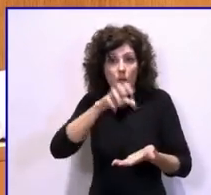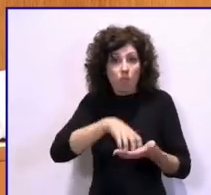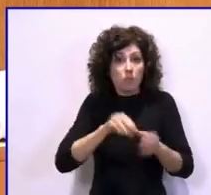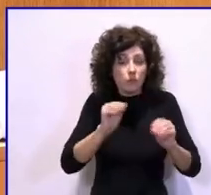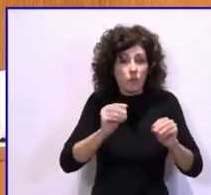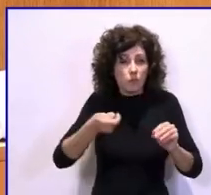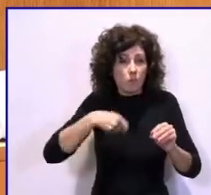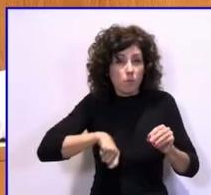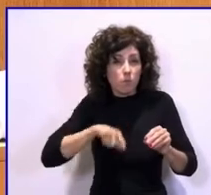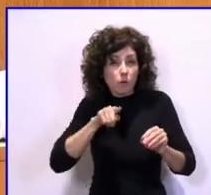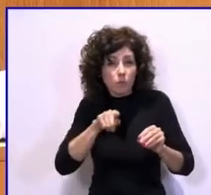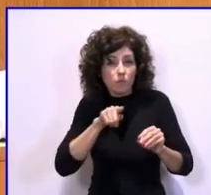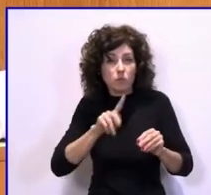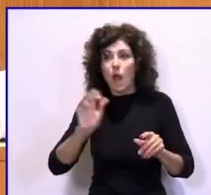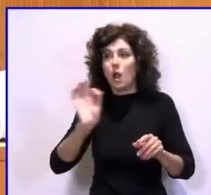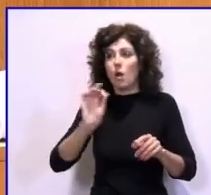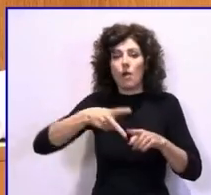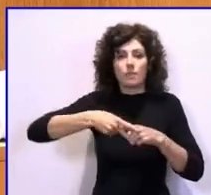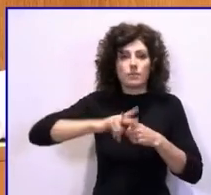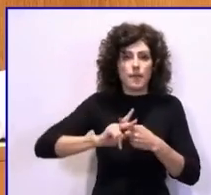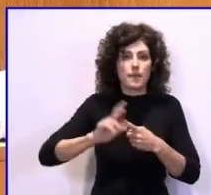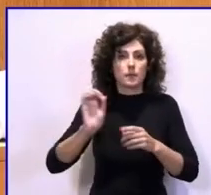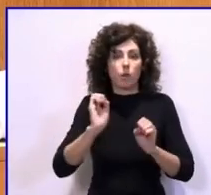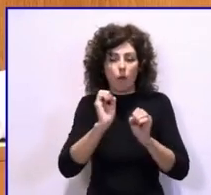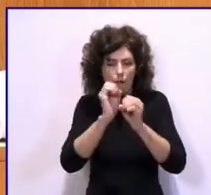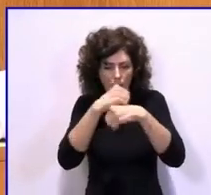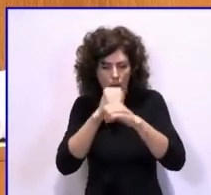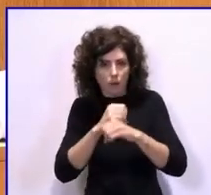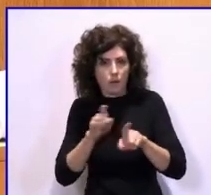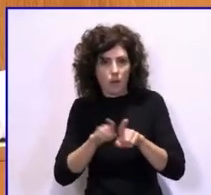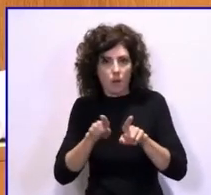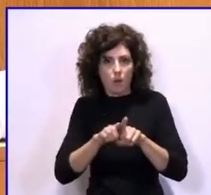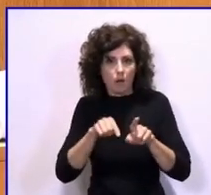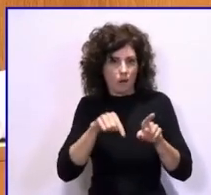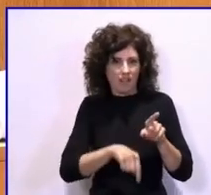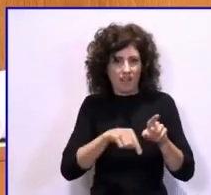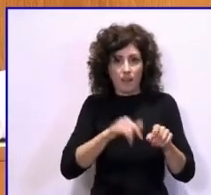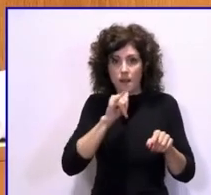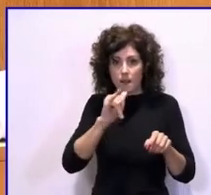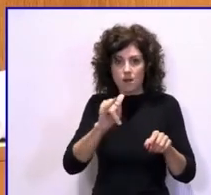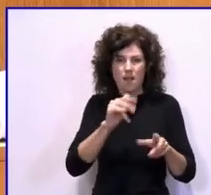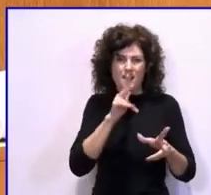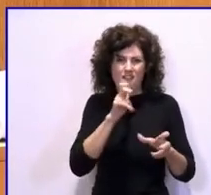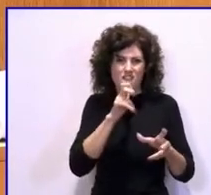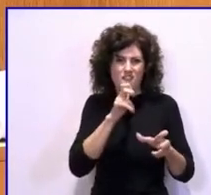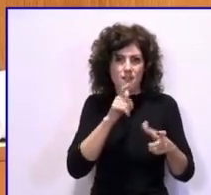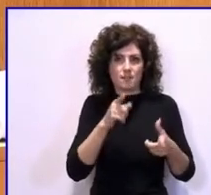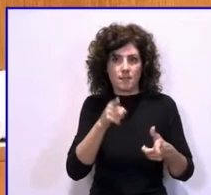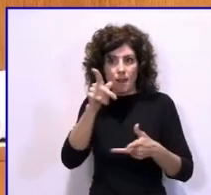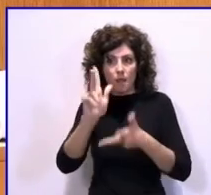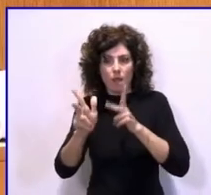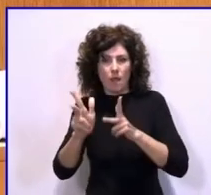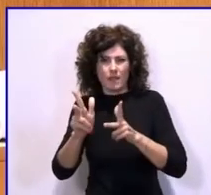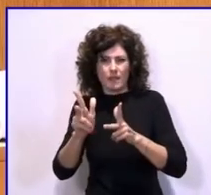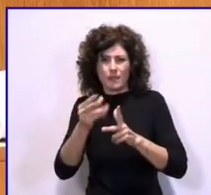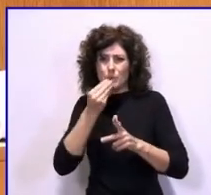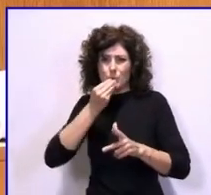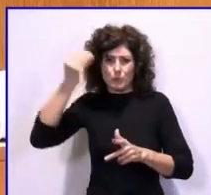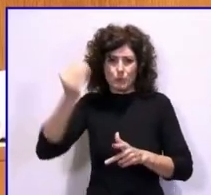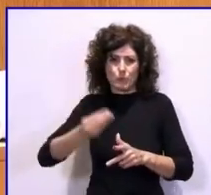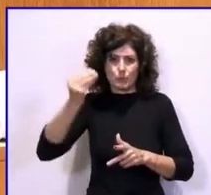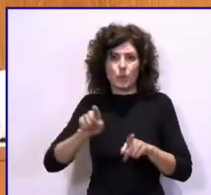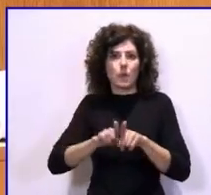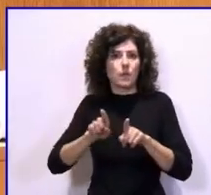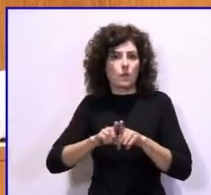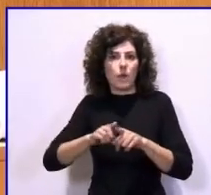profesional, de los talleres, de los laboratorios, cómo los tenemos en La Rioja, cómo están en Euskadi, para qué hablar